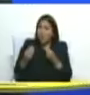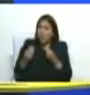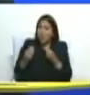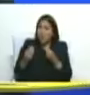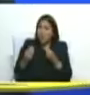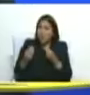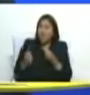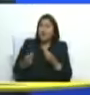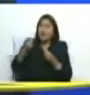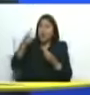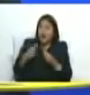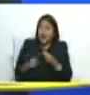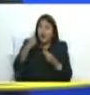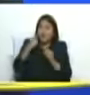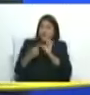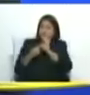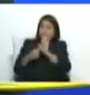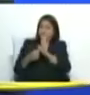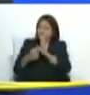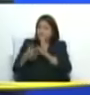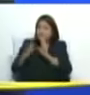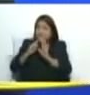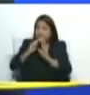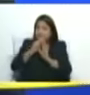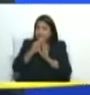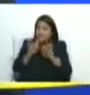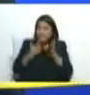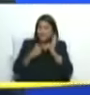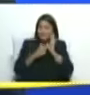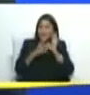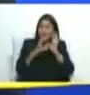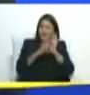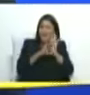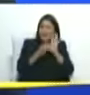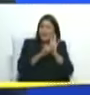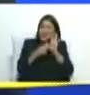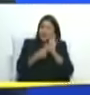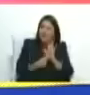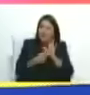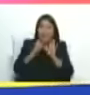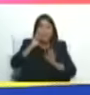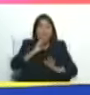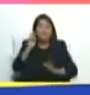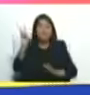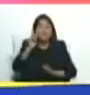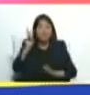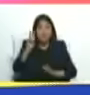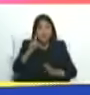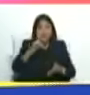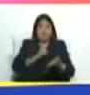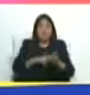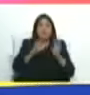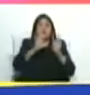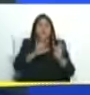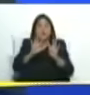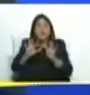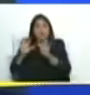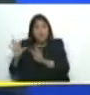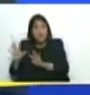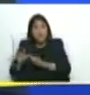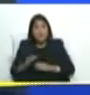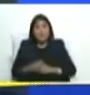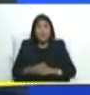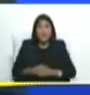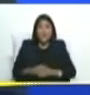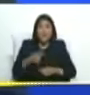arma secreta y el arma secreta fue la constitución bolivariana de 1999 y la